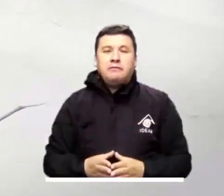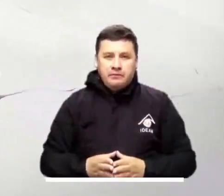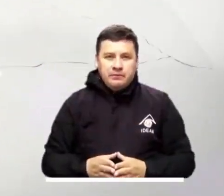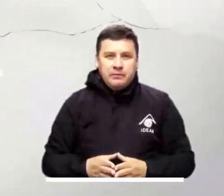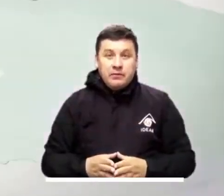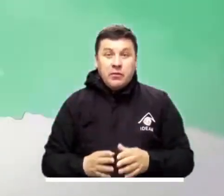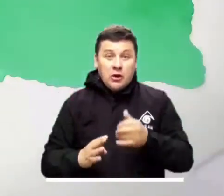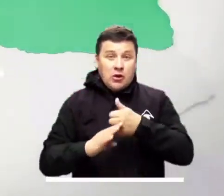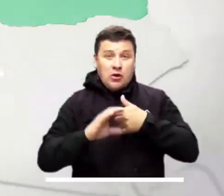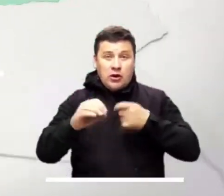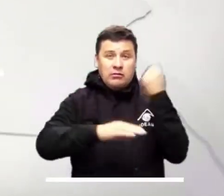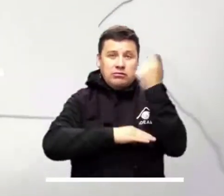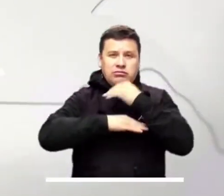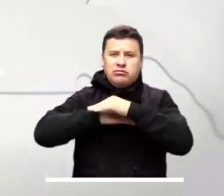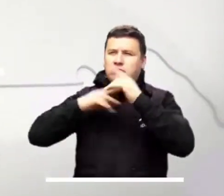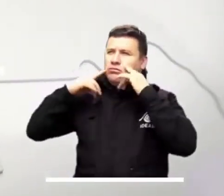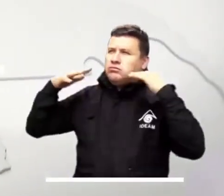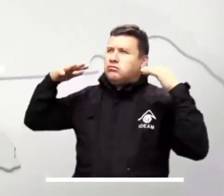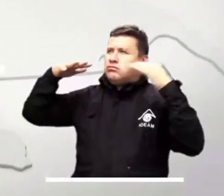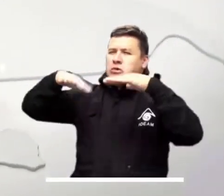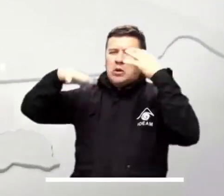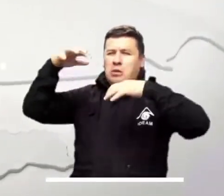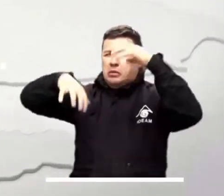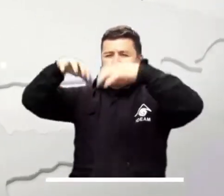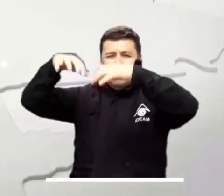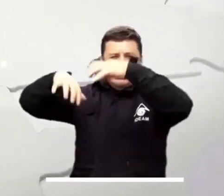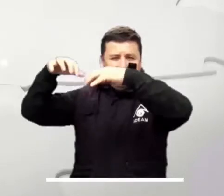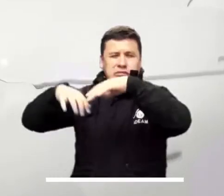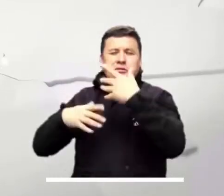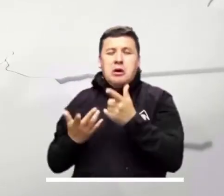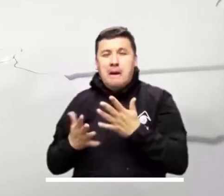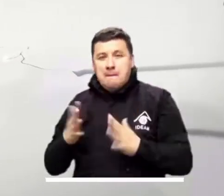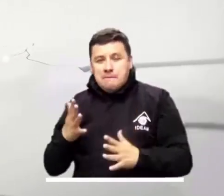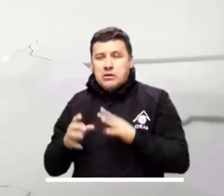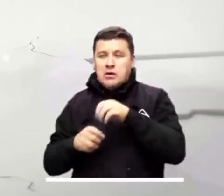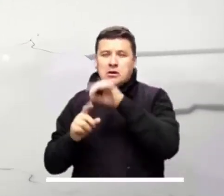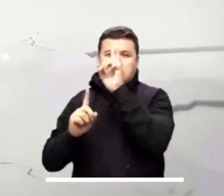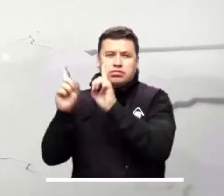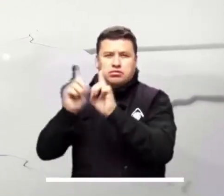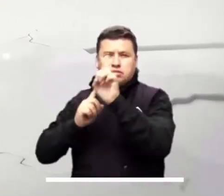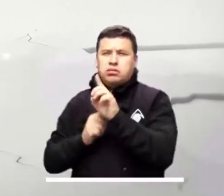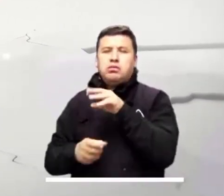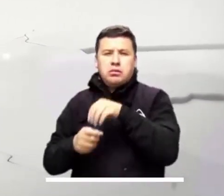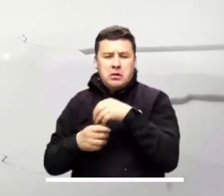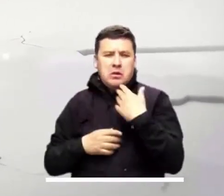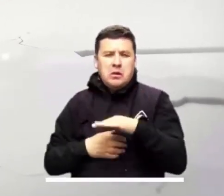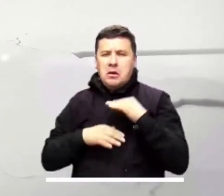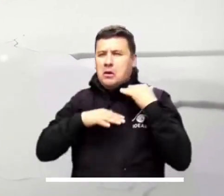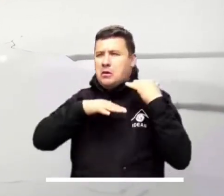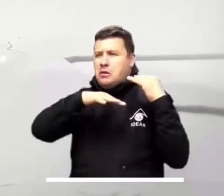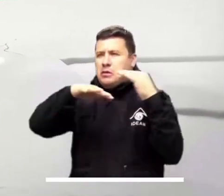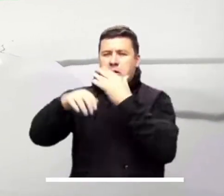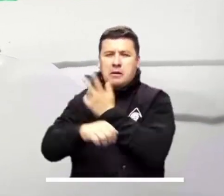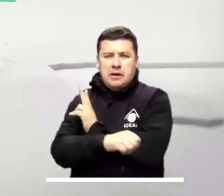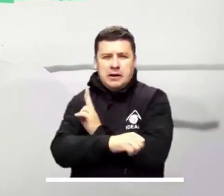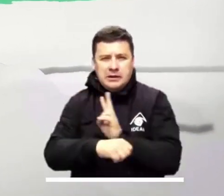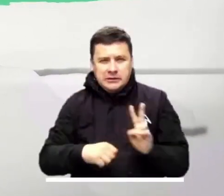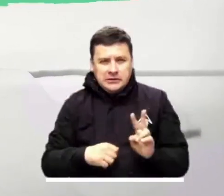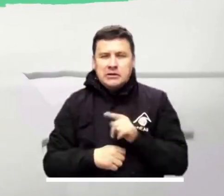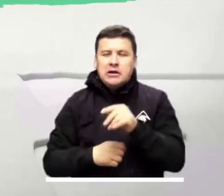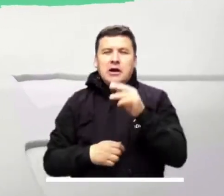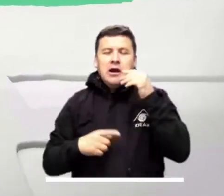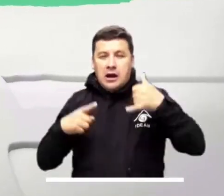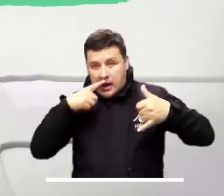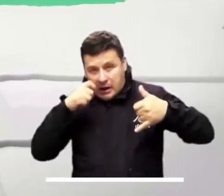Boyacá, Rizaralda, Caldas y Fundío con algunas precipitaciones. En la Orinoquía se esperan condiciones nubosas en gran parte de la región,